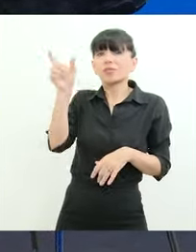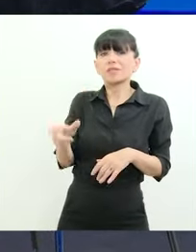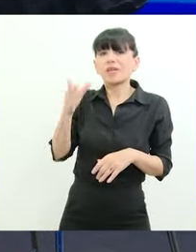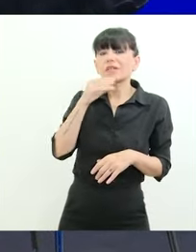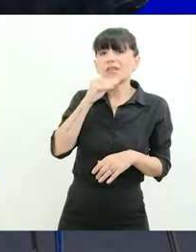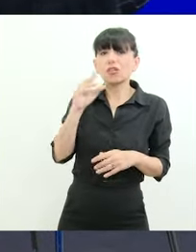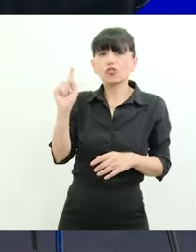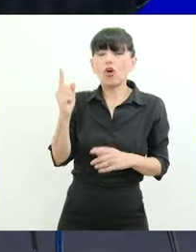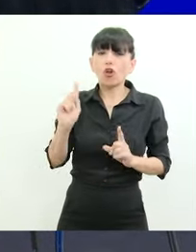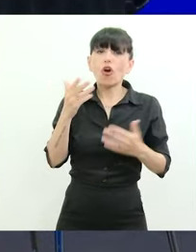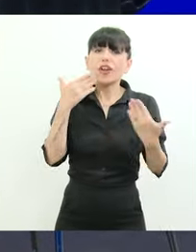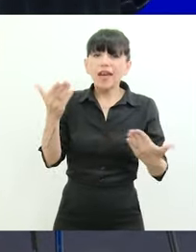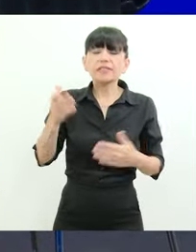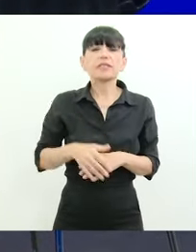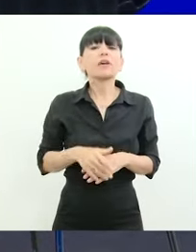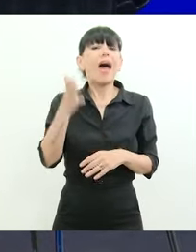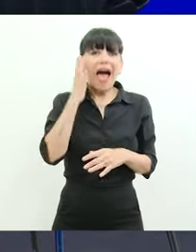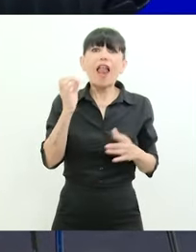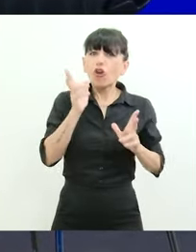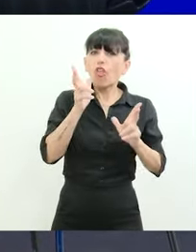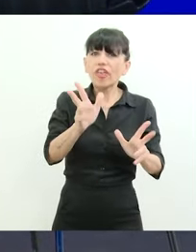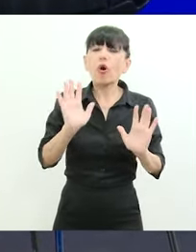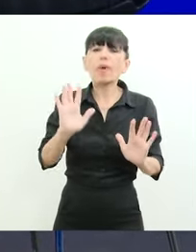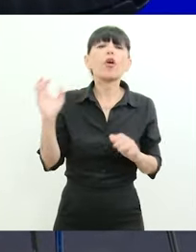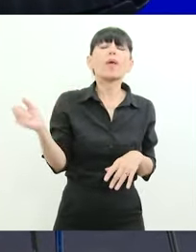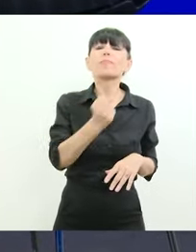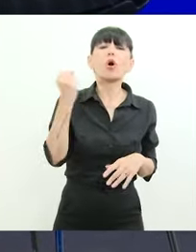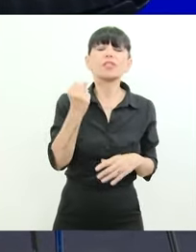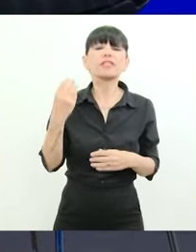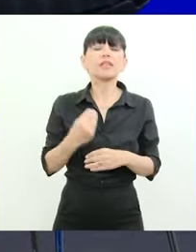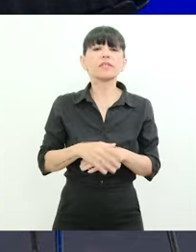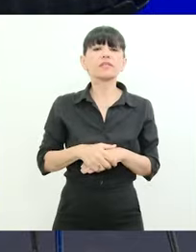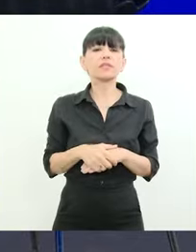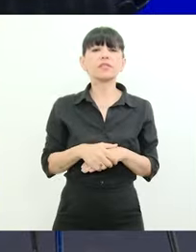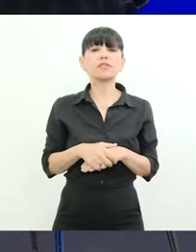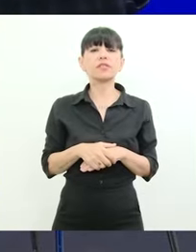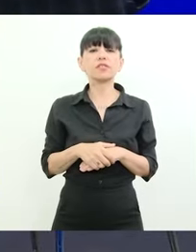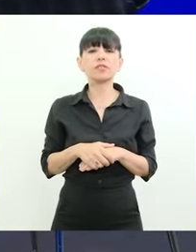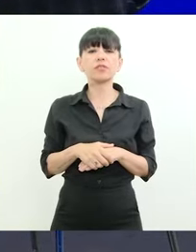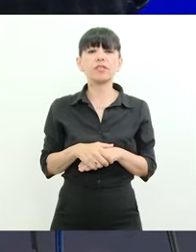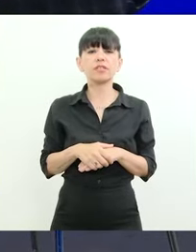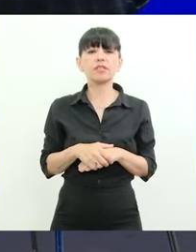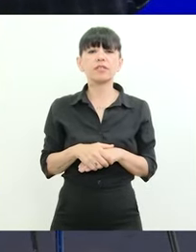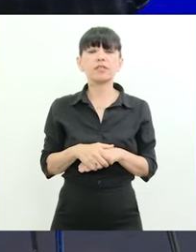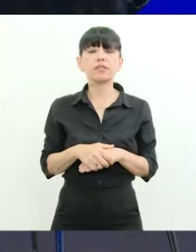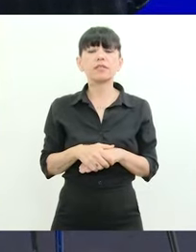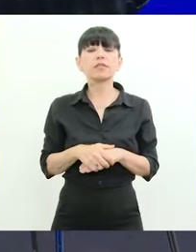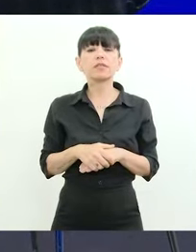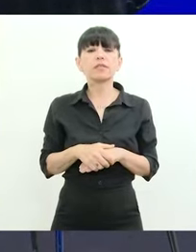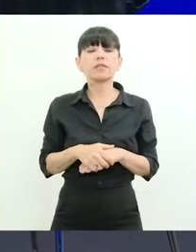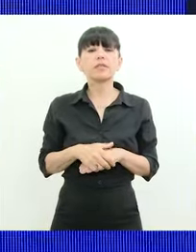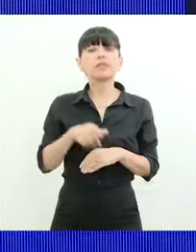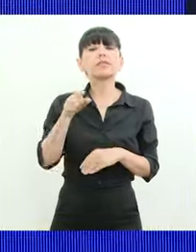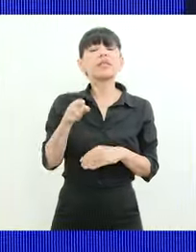Gracias, Sergio, por estar acá. Claro, porque algo ya dijo, pero es importante, todas maneras, Alejandro, que remarques, ¿no? ¿Por qué